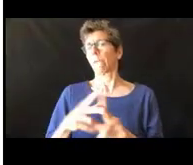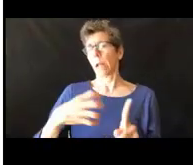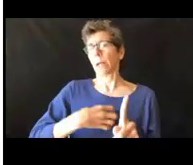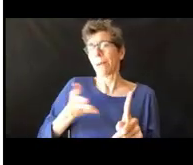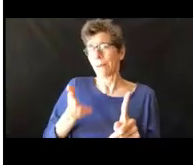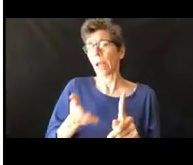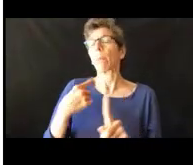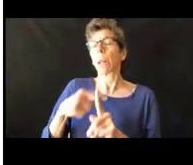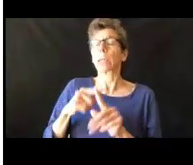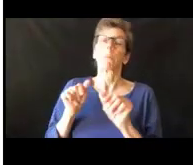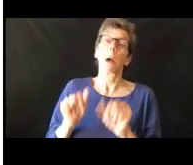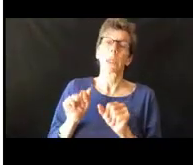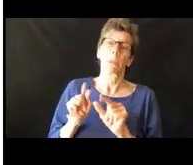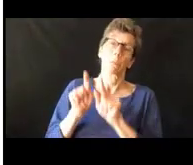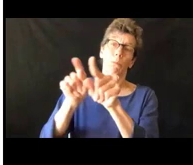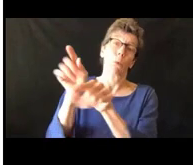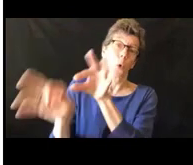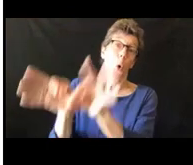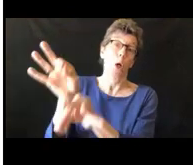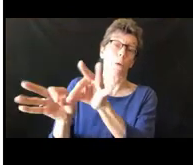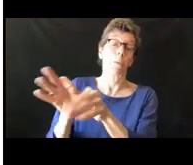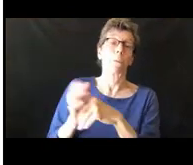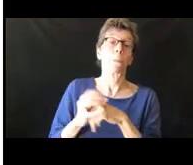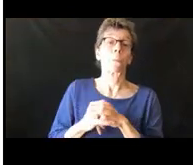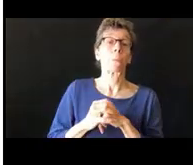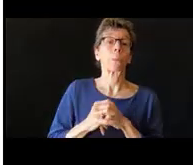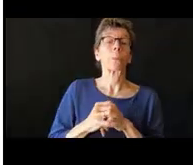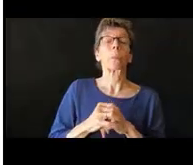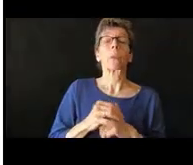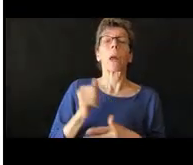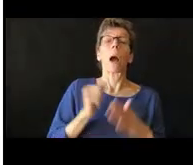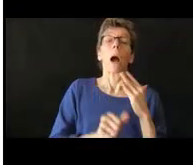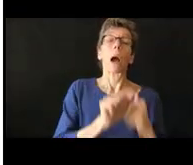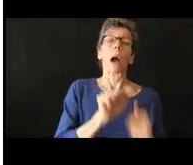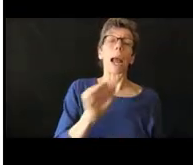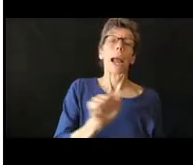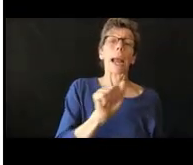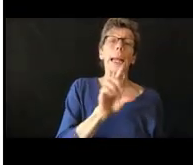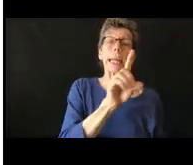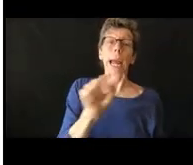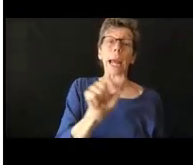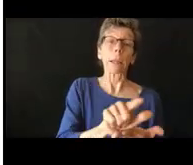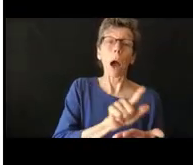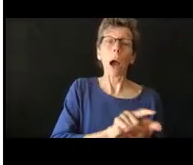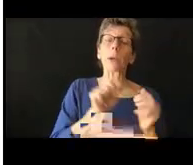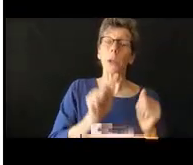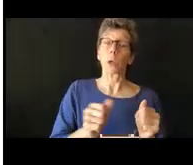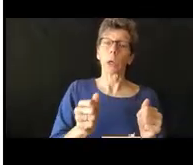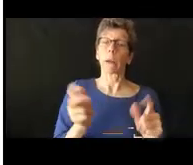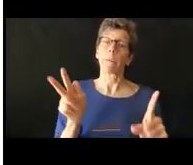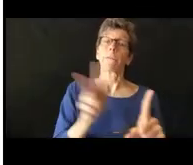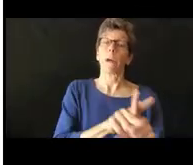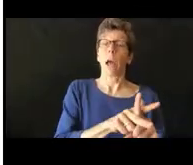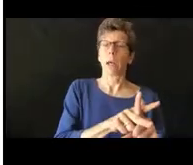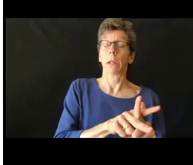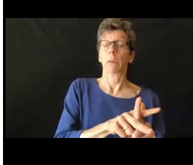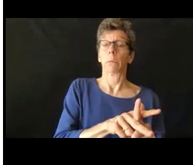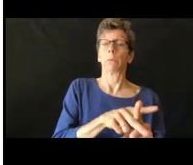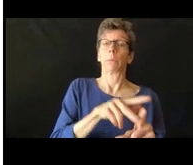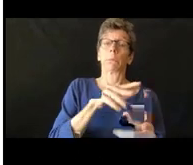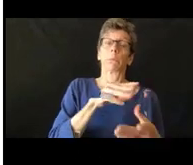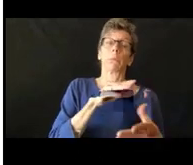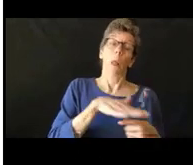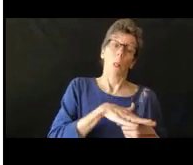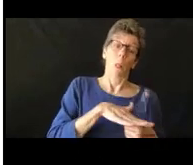y bajo la ADA las estadounidenses con discapacidades también se puede presentar una queja con el